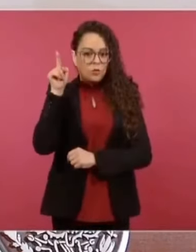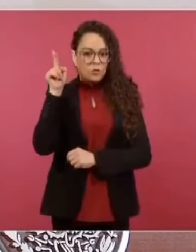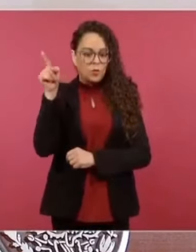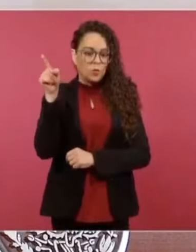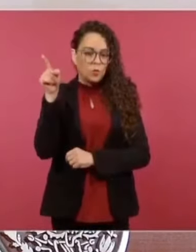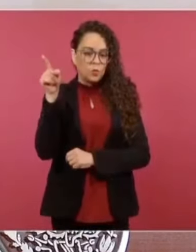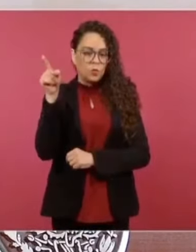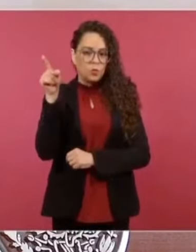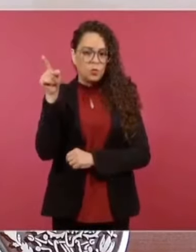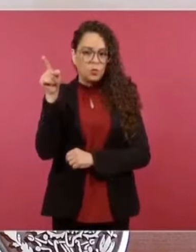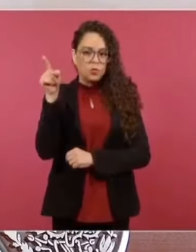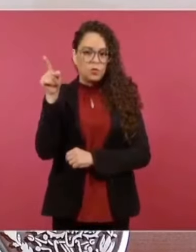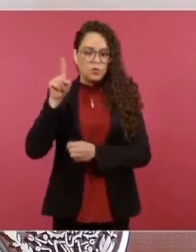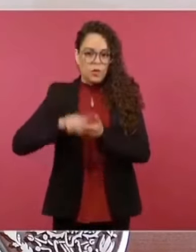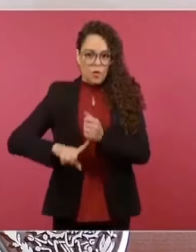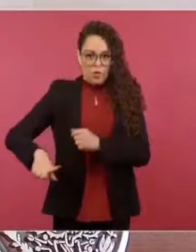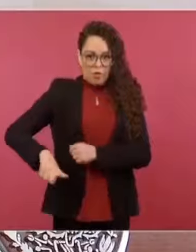Wilson?